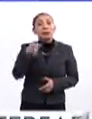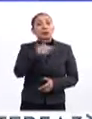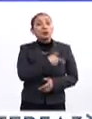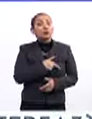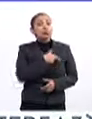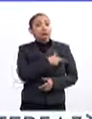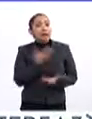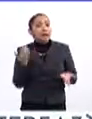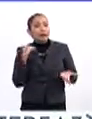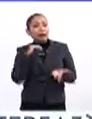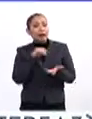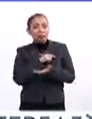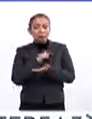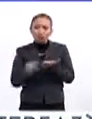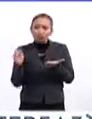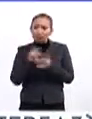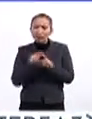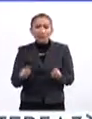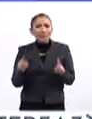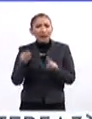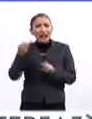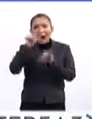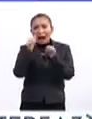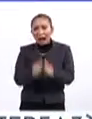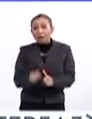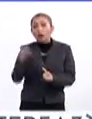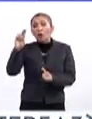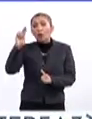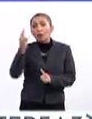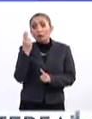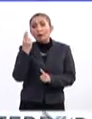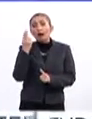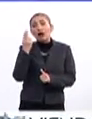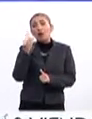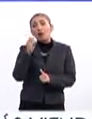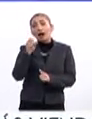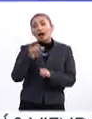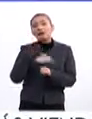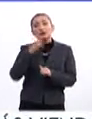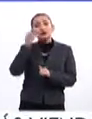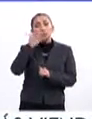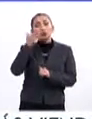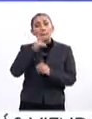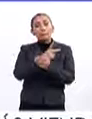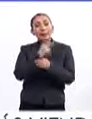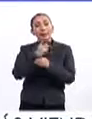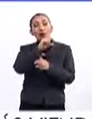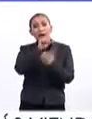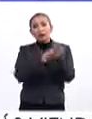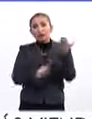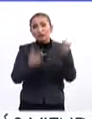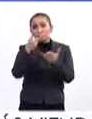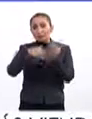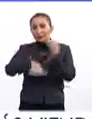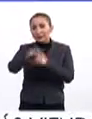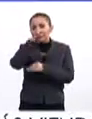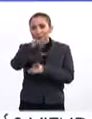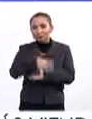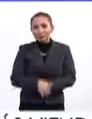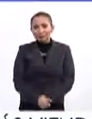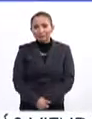quienes gustan de escribir en todas las modalidades de este arte, la Universidad Autónoma de Sonora convoca el Premio Nacional de Literatura 2019.